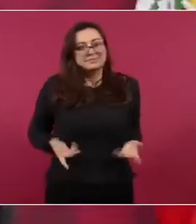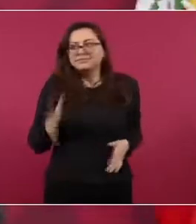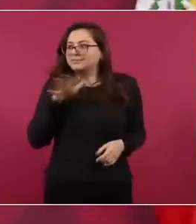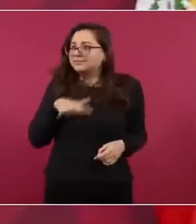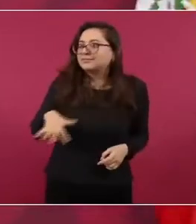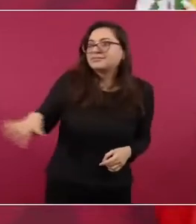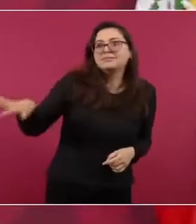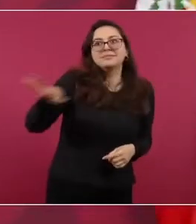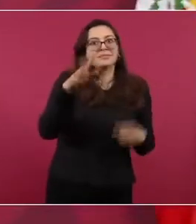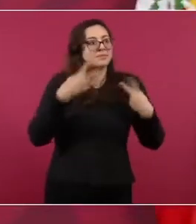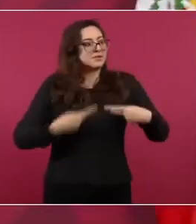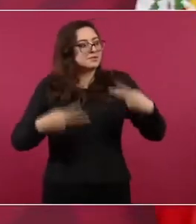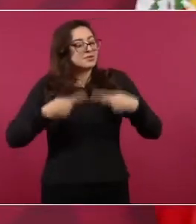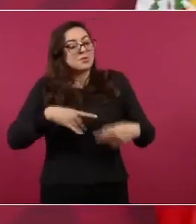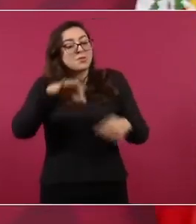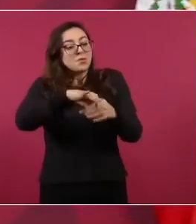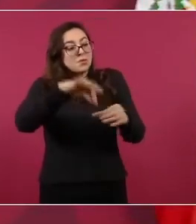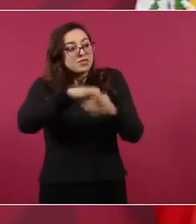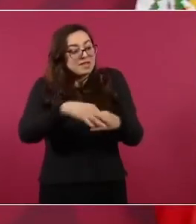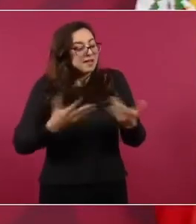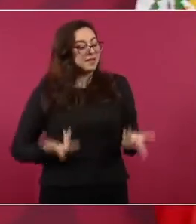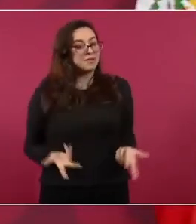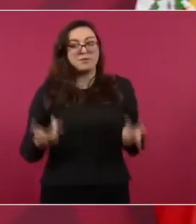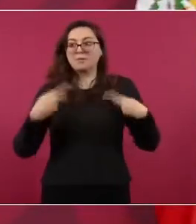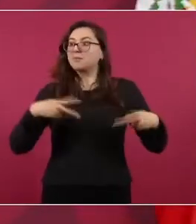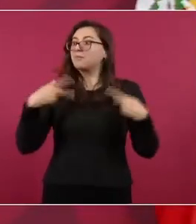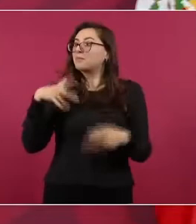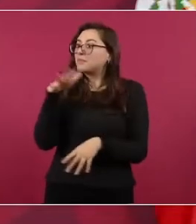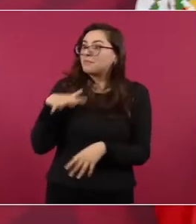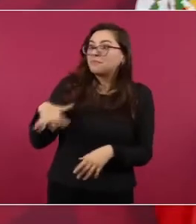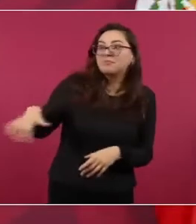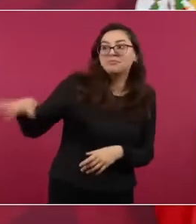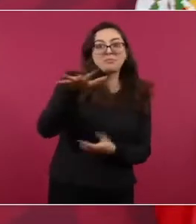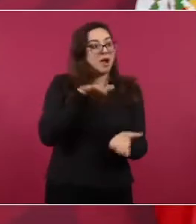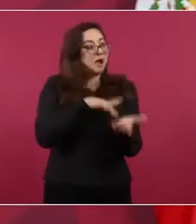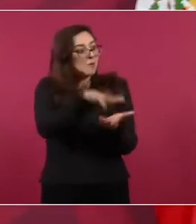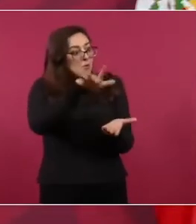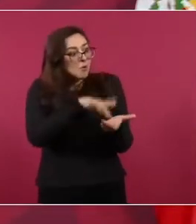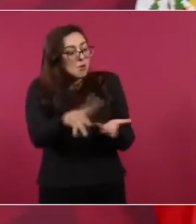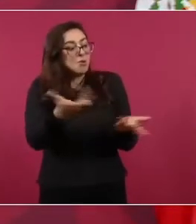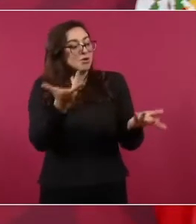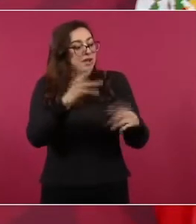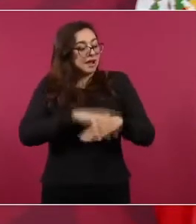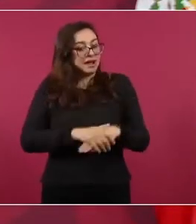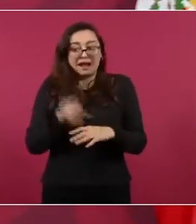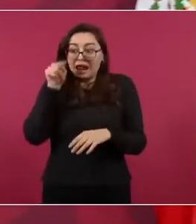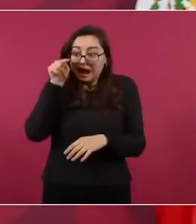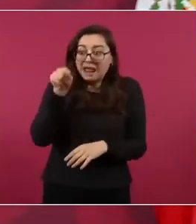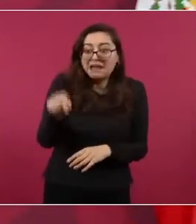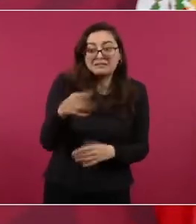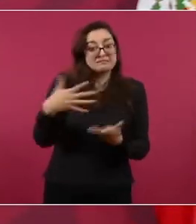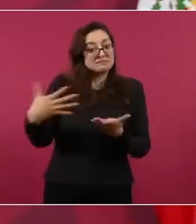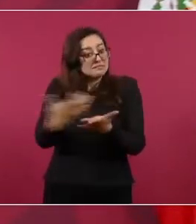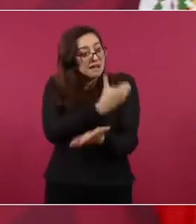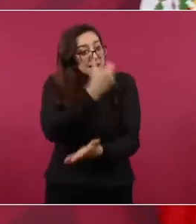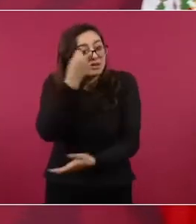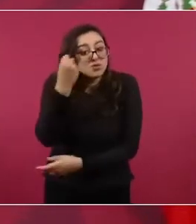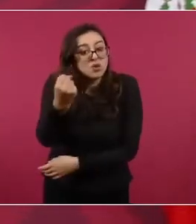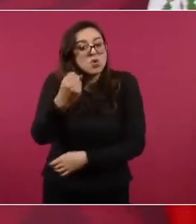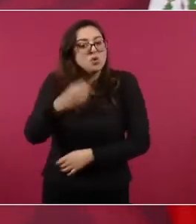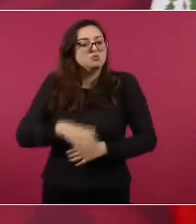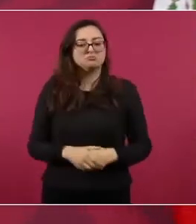Y desde que llegó empezaron a obstaculizarlo